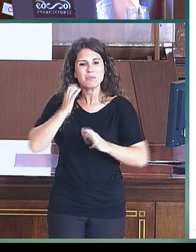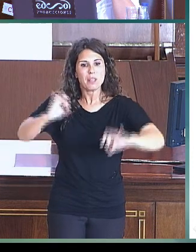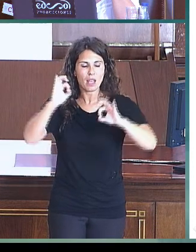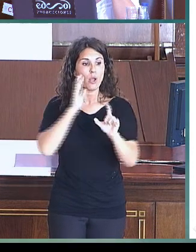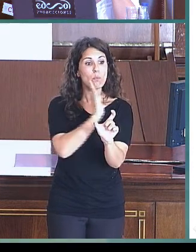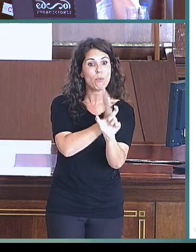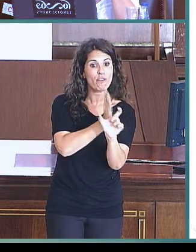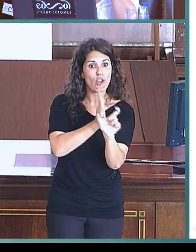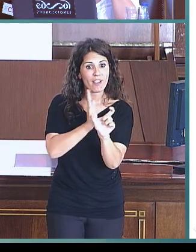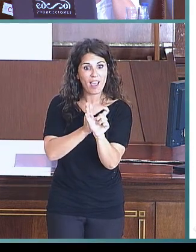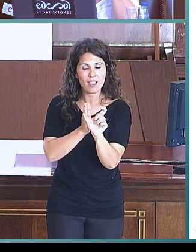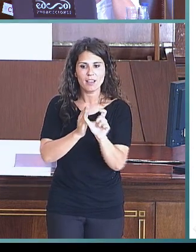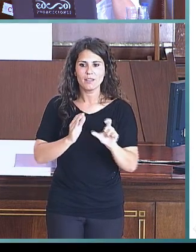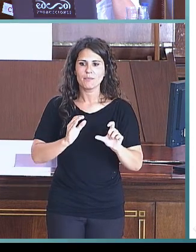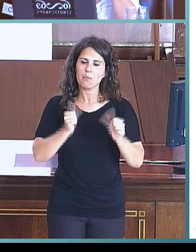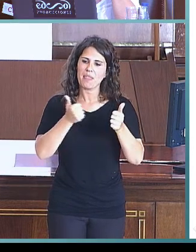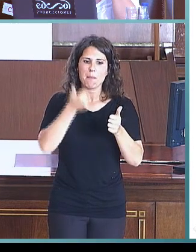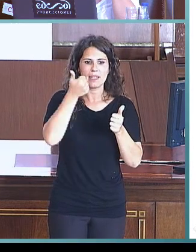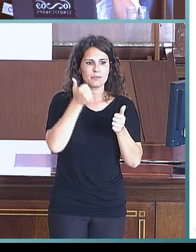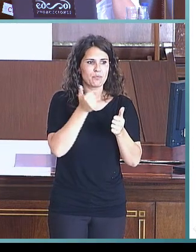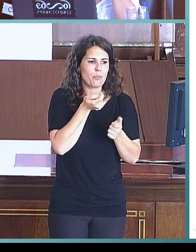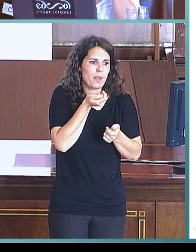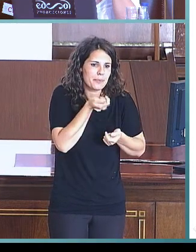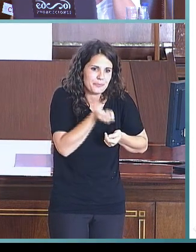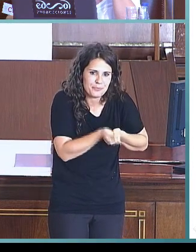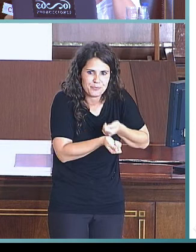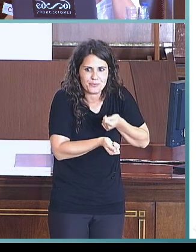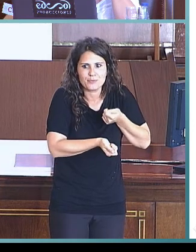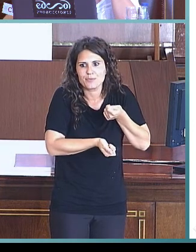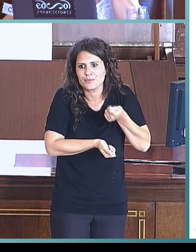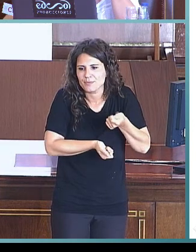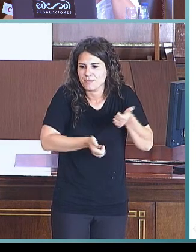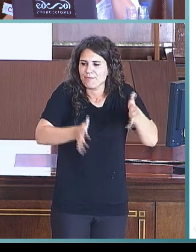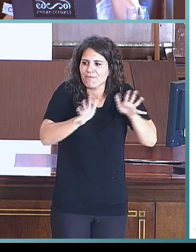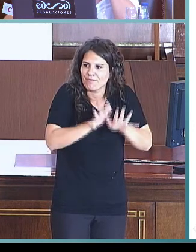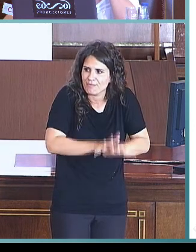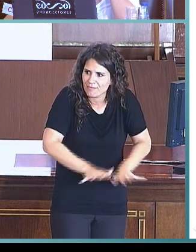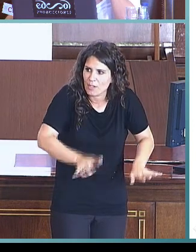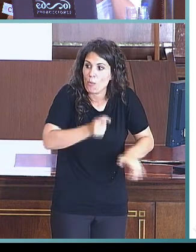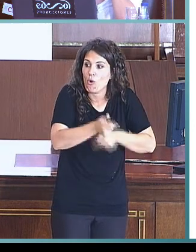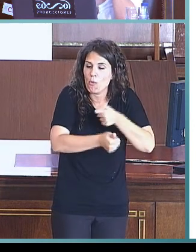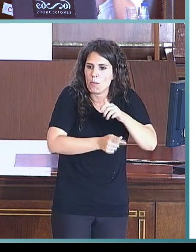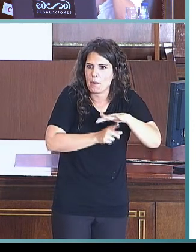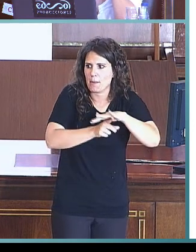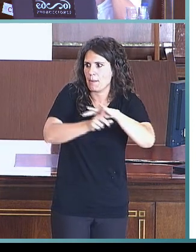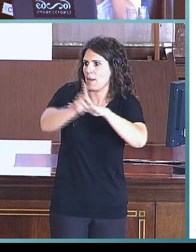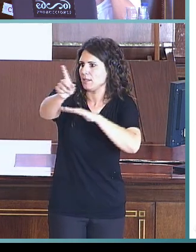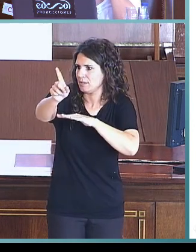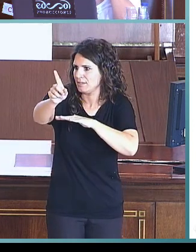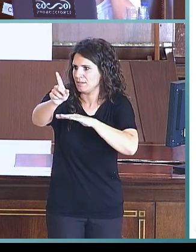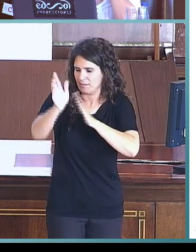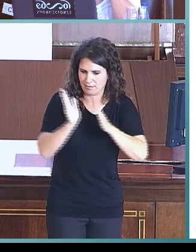con un desarrollo más tímido y poco a poco va aumentando. Sin embargo, en